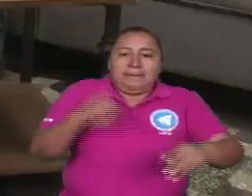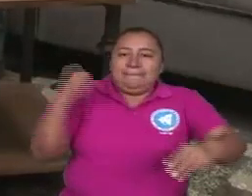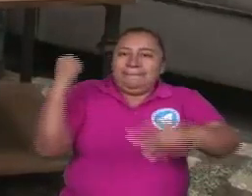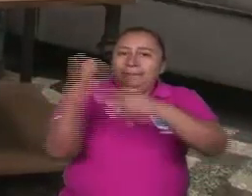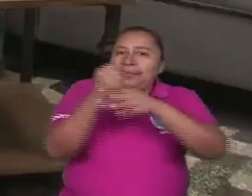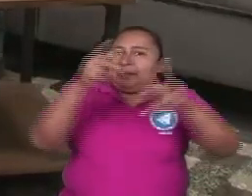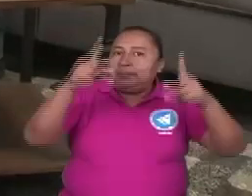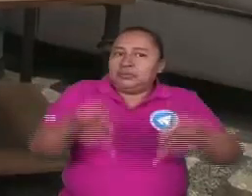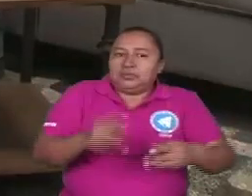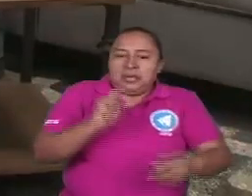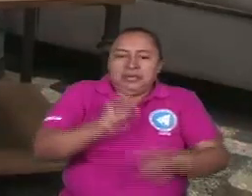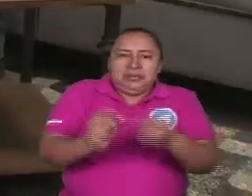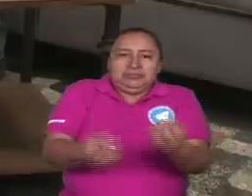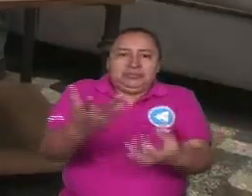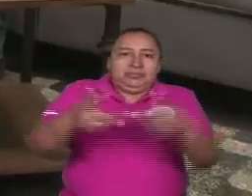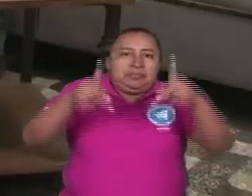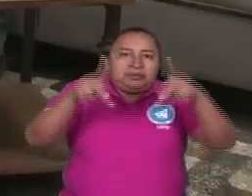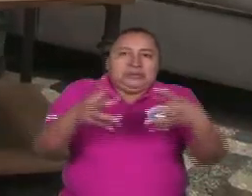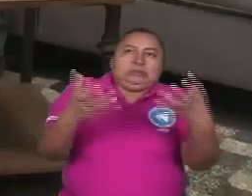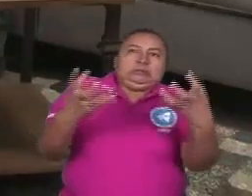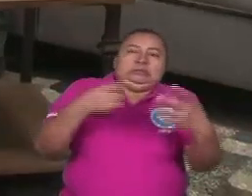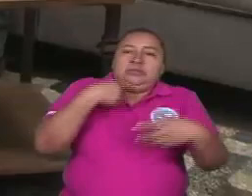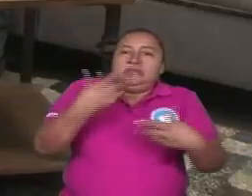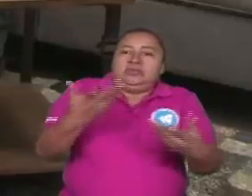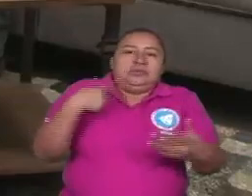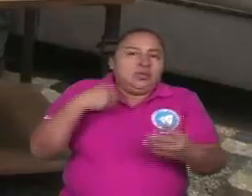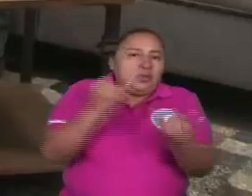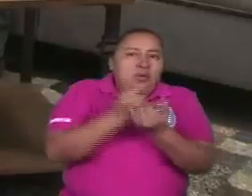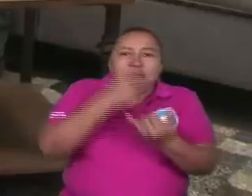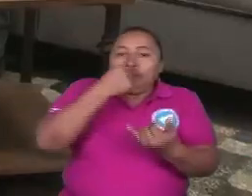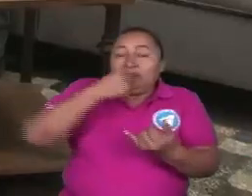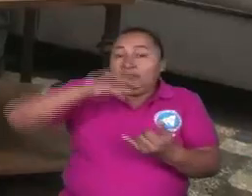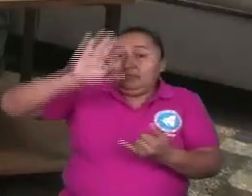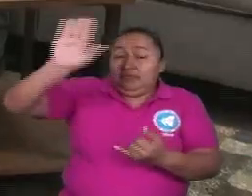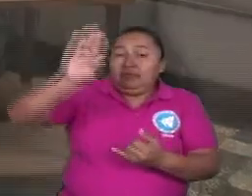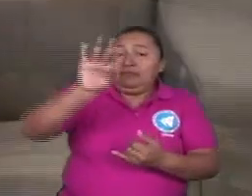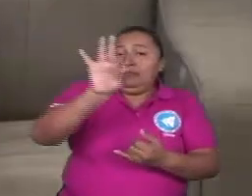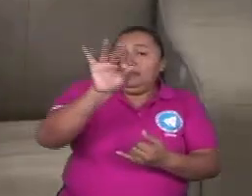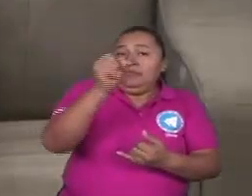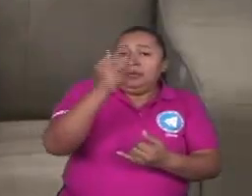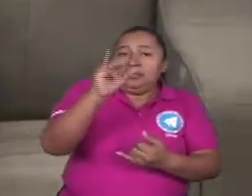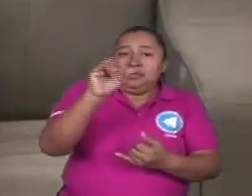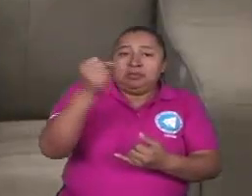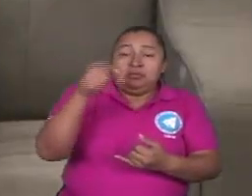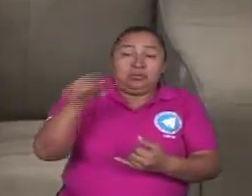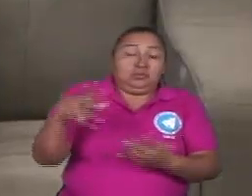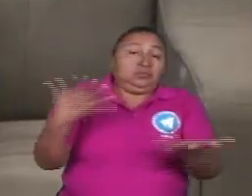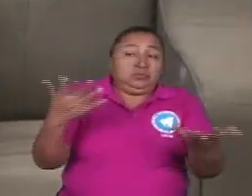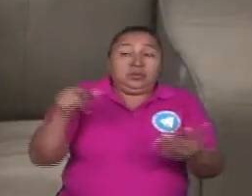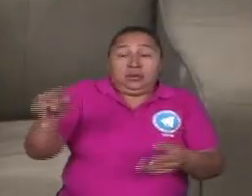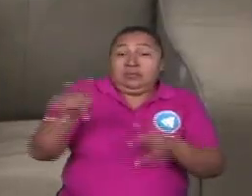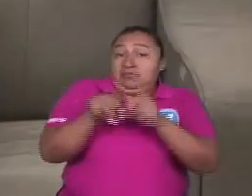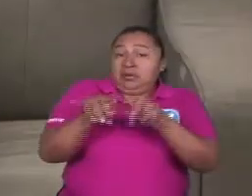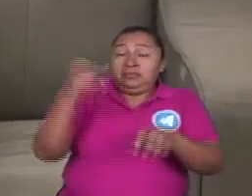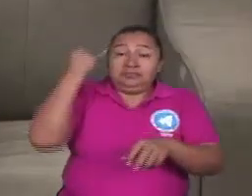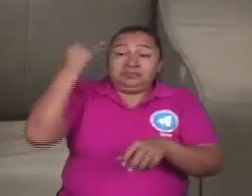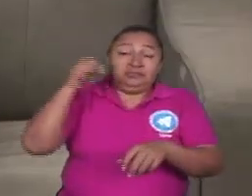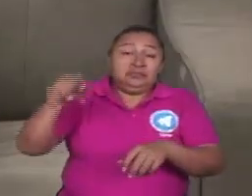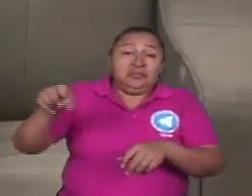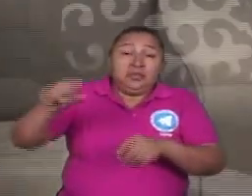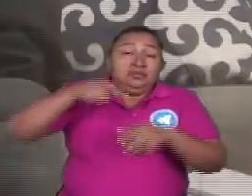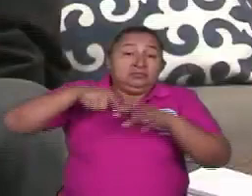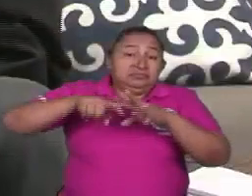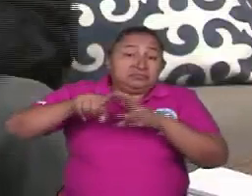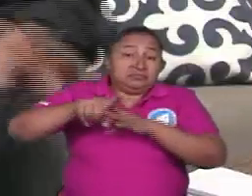gente a quemar gente ese era fascismo pues el famoso golpe de Estado planificado por los sociólogos